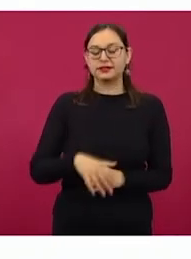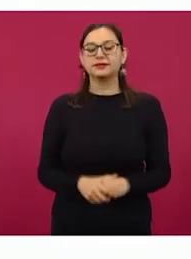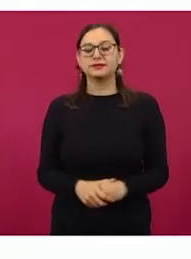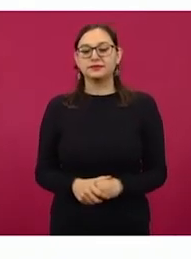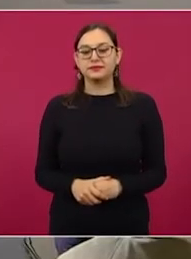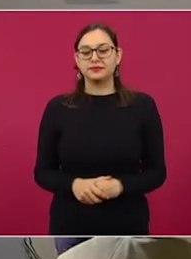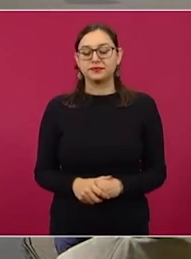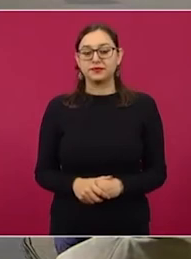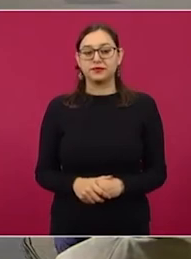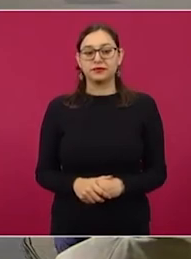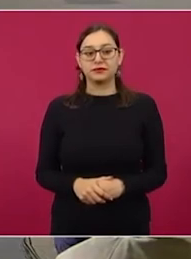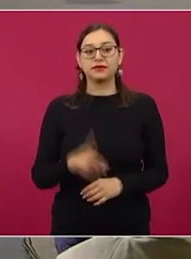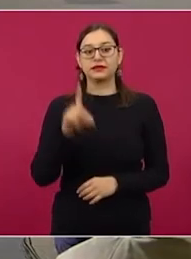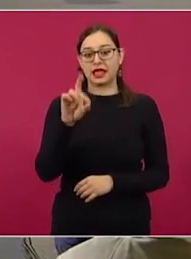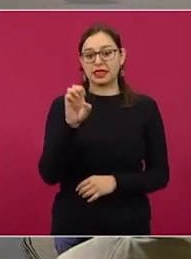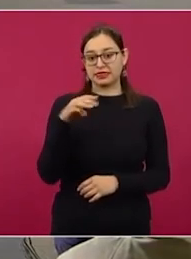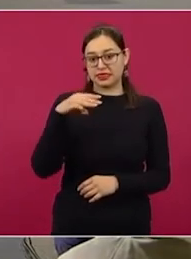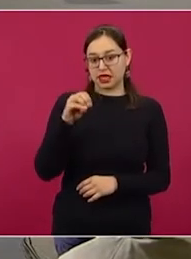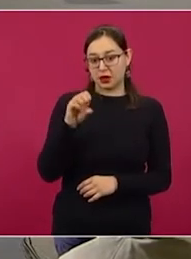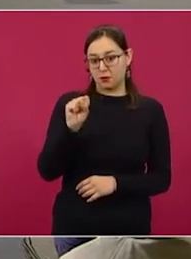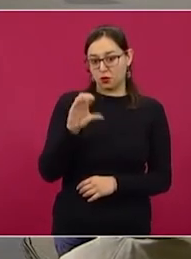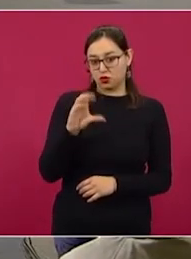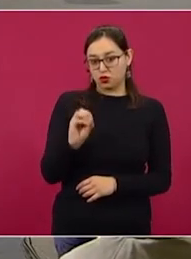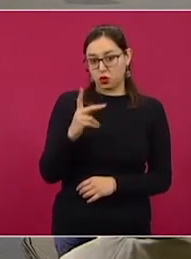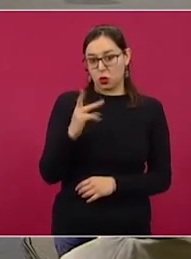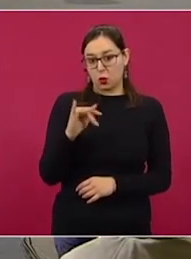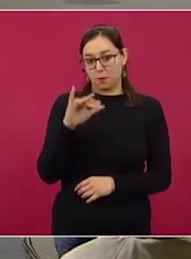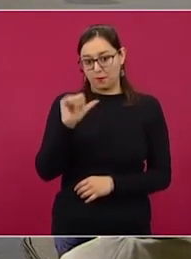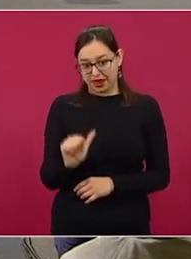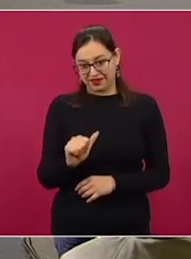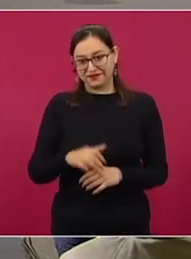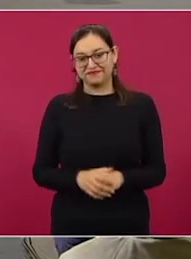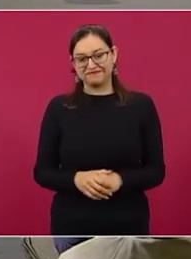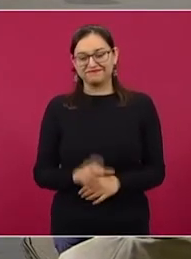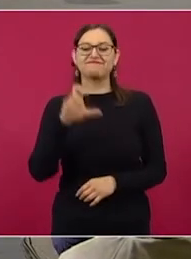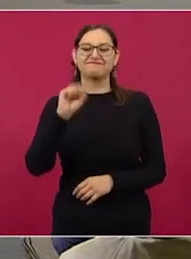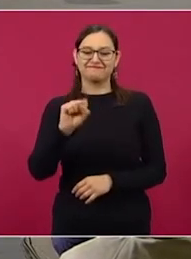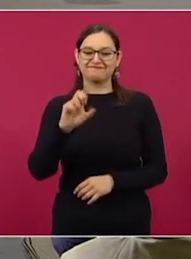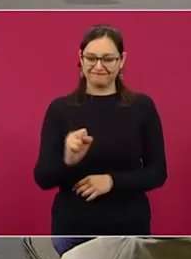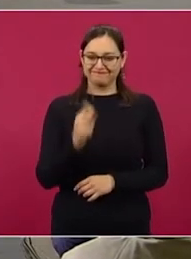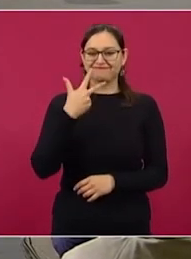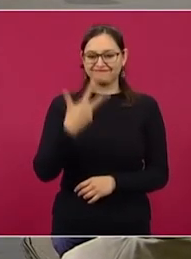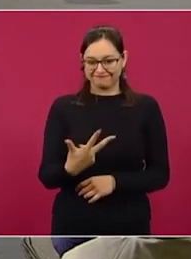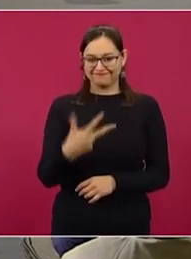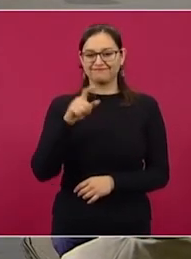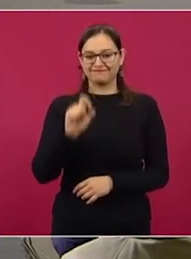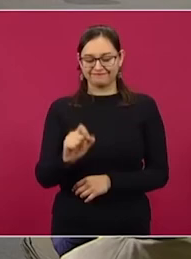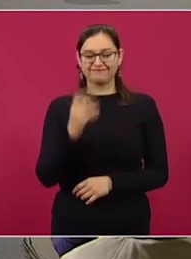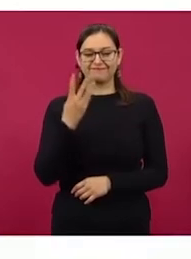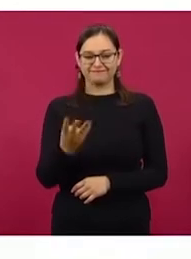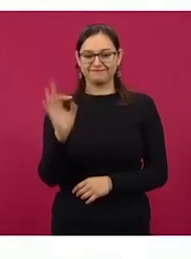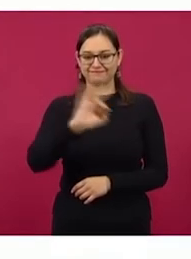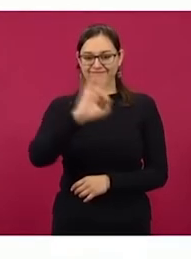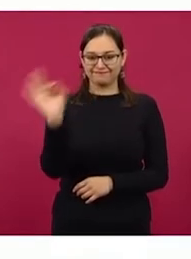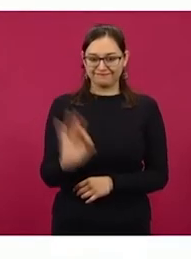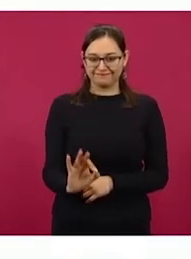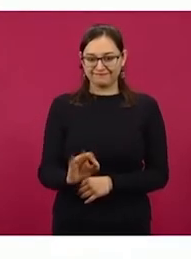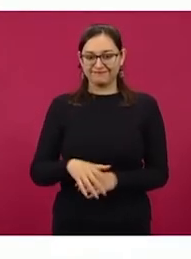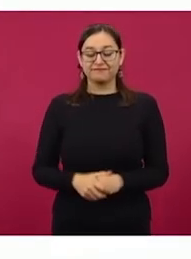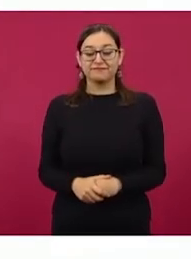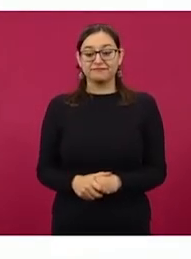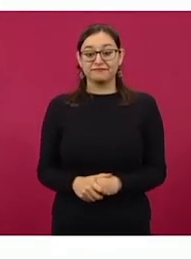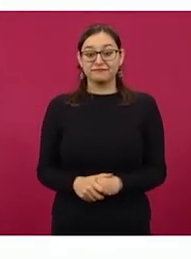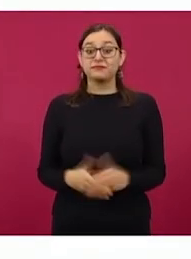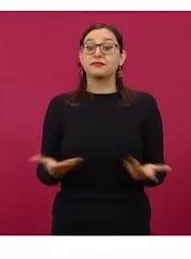encuesta de demoscopía digital, 68.4 por ciento. Tenemos una más,